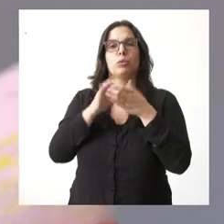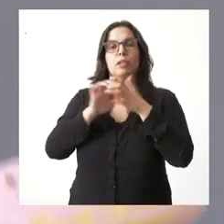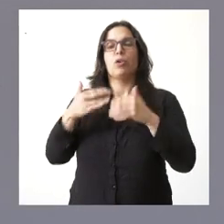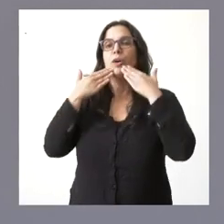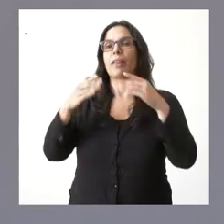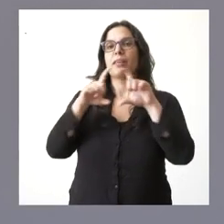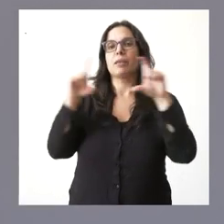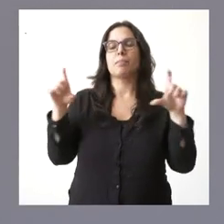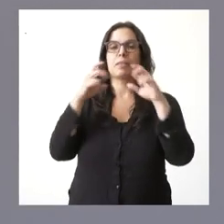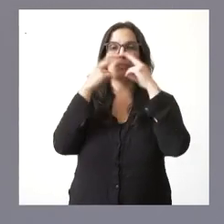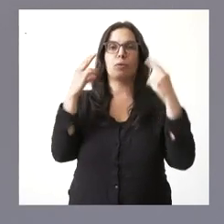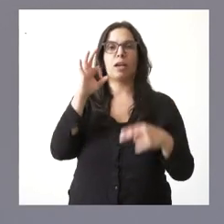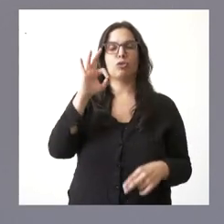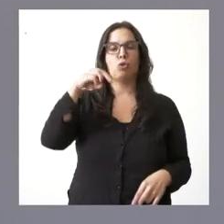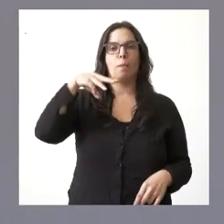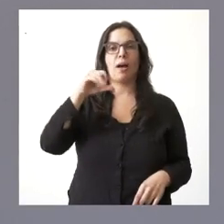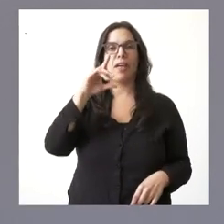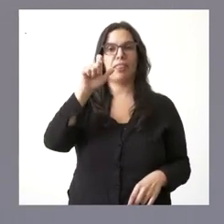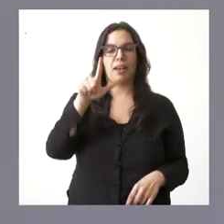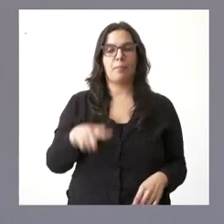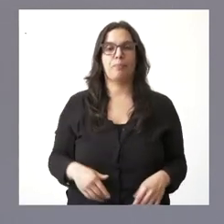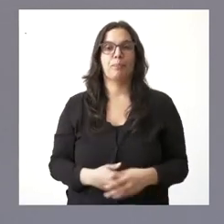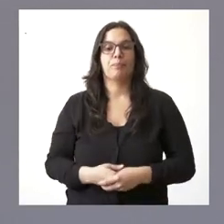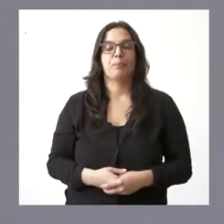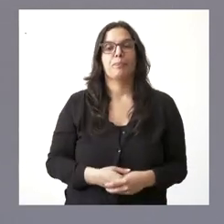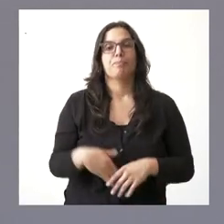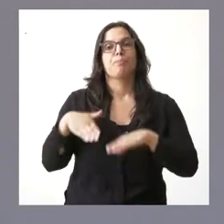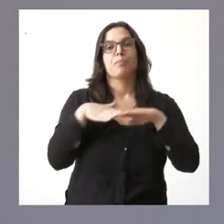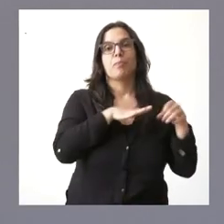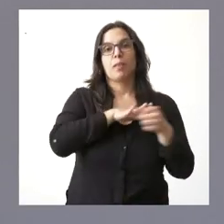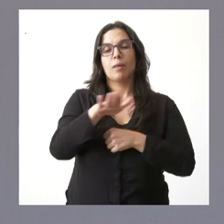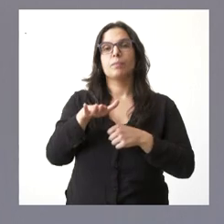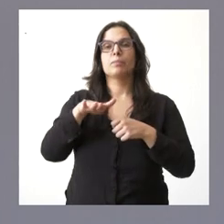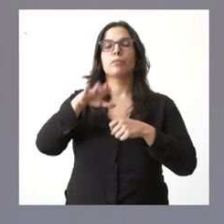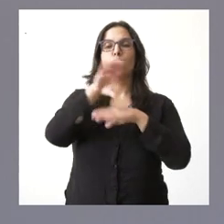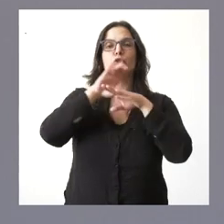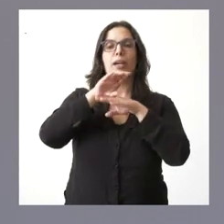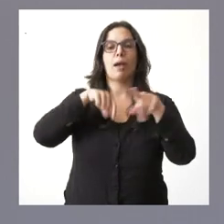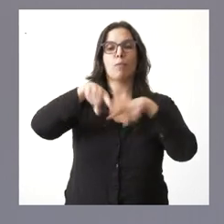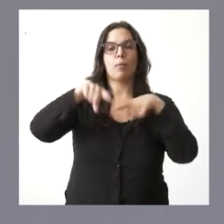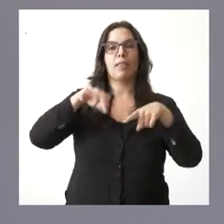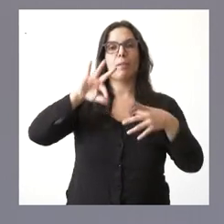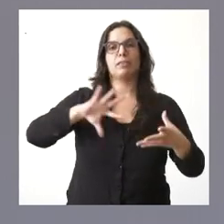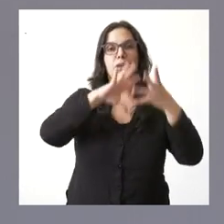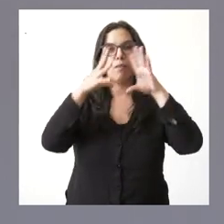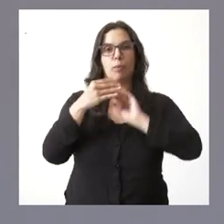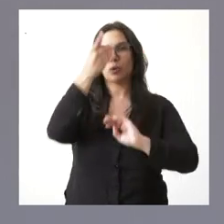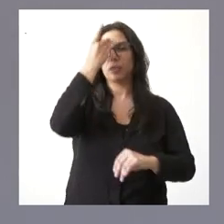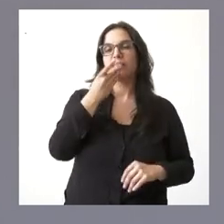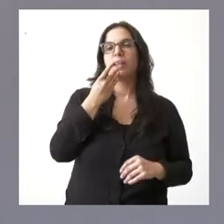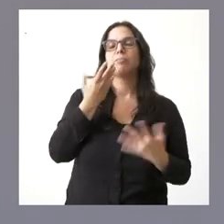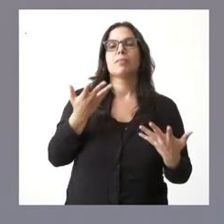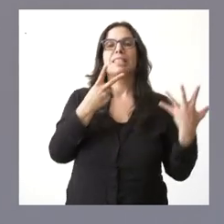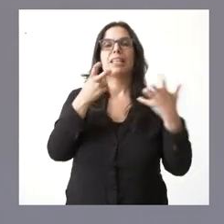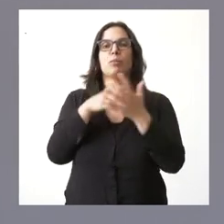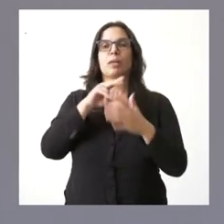Somacil. En el ámbito de la Consejería de Movilidad y Transformación Digital, 700.000 euros para la renovación y